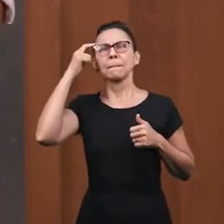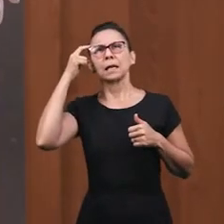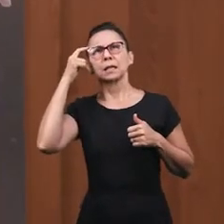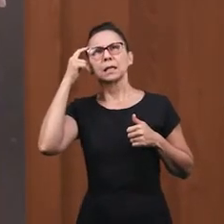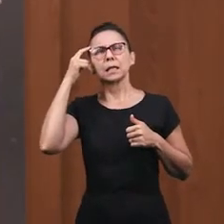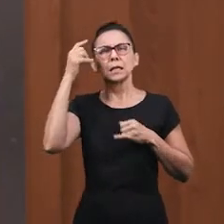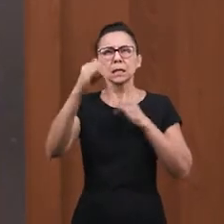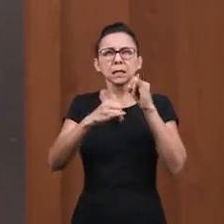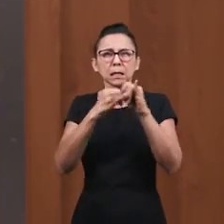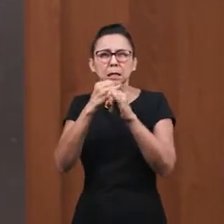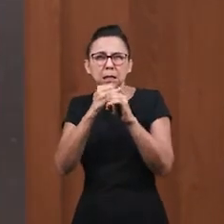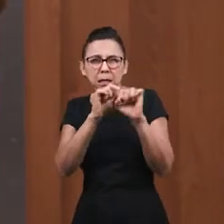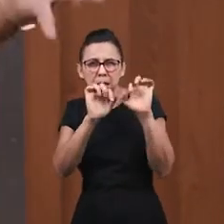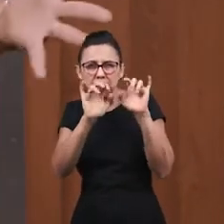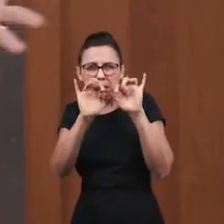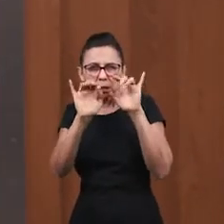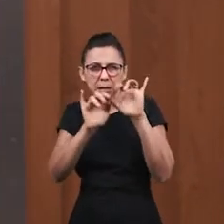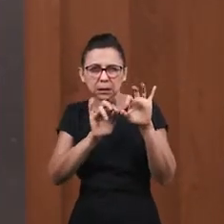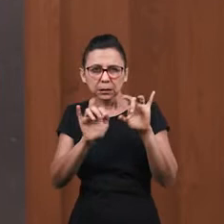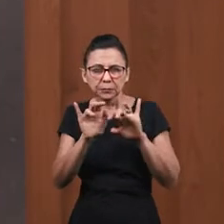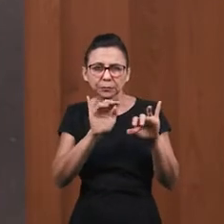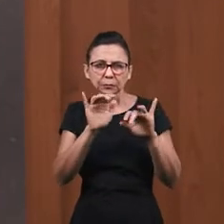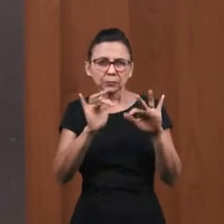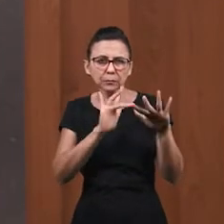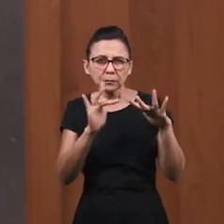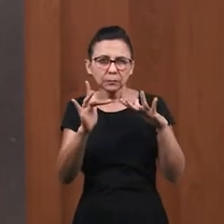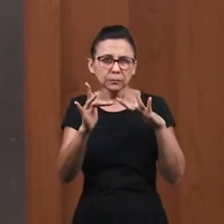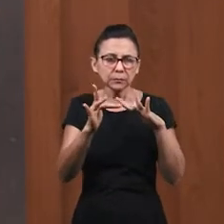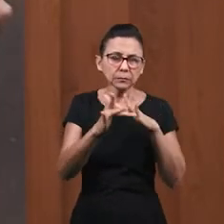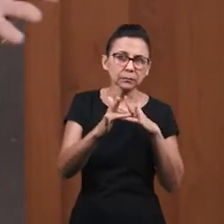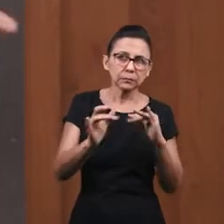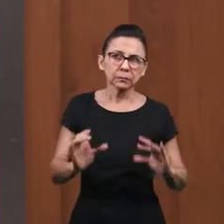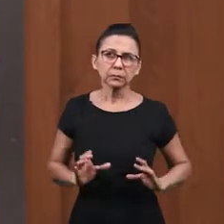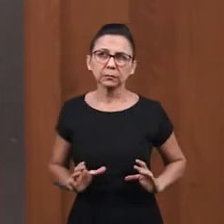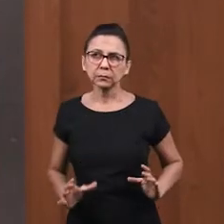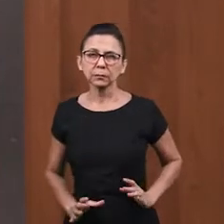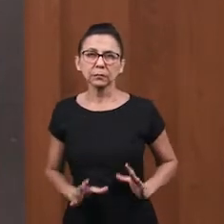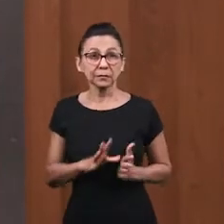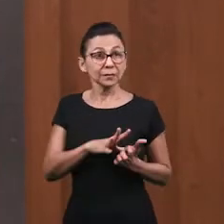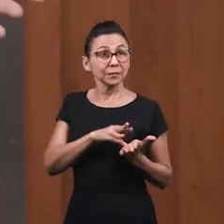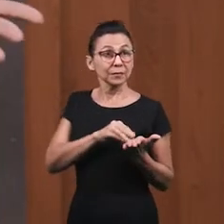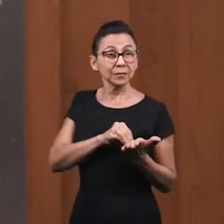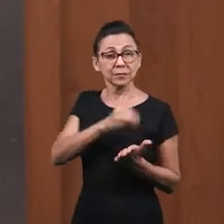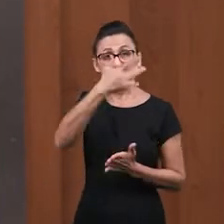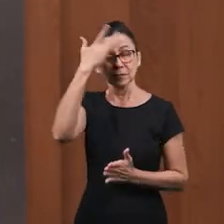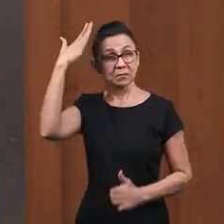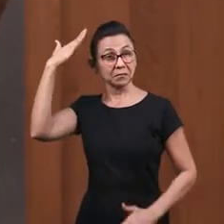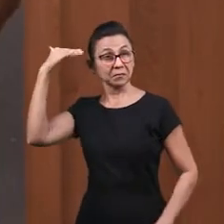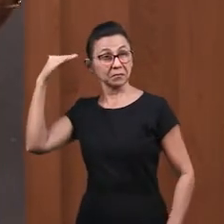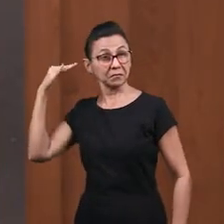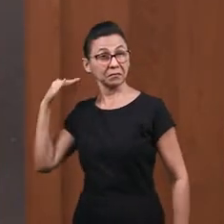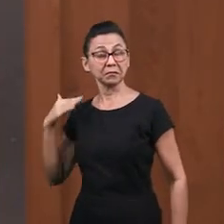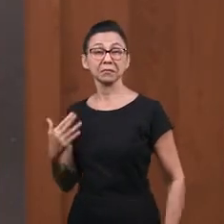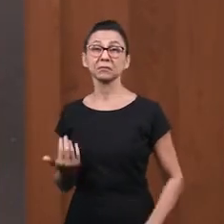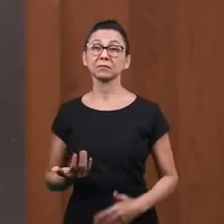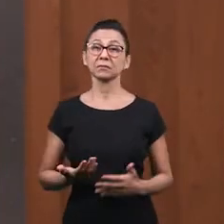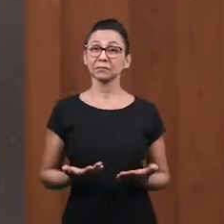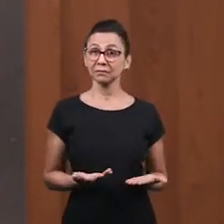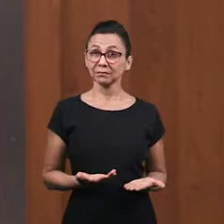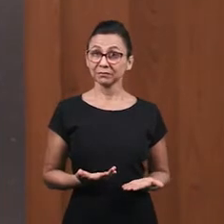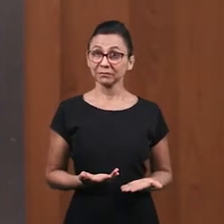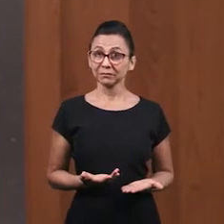Encima del árbol Apoyados Apoyados exclusivamente En aquello que piensan Que vieron en el internet En las redes sociales En los